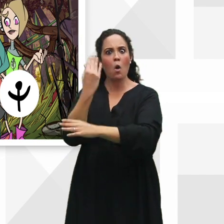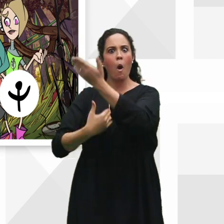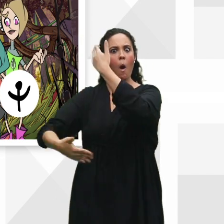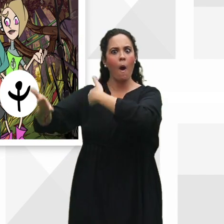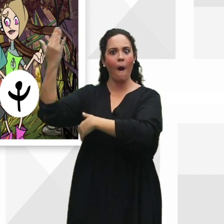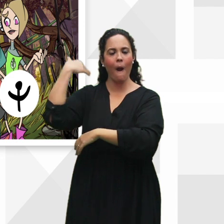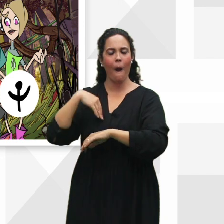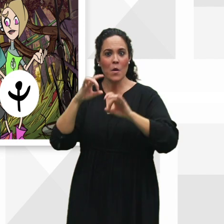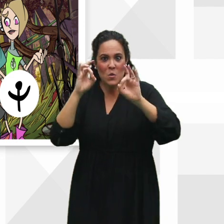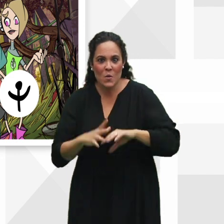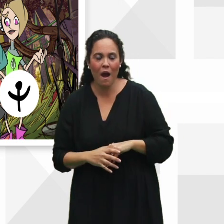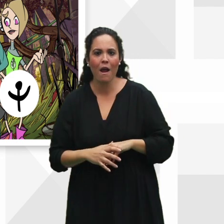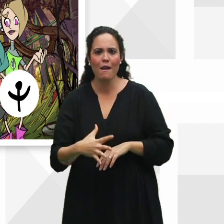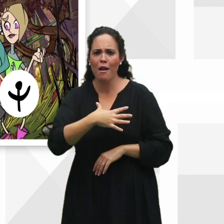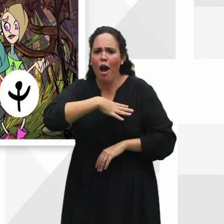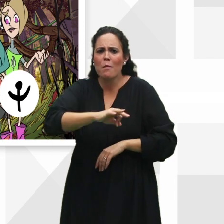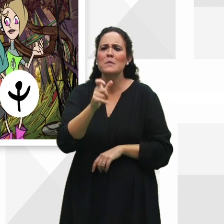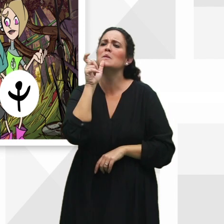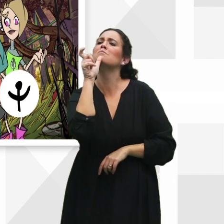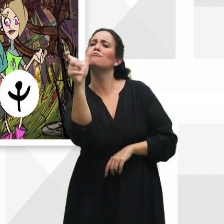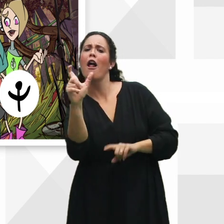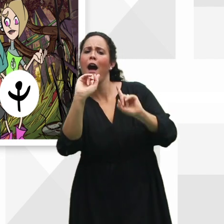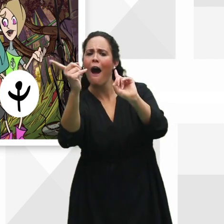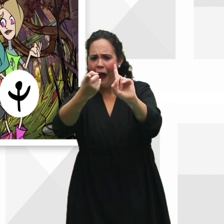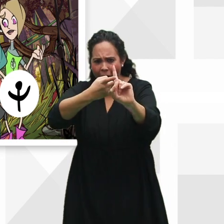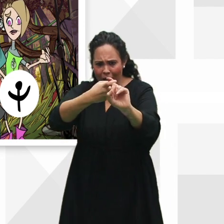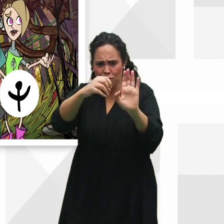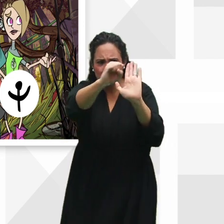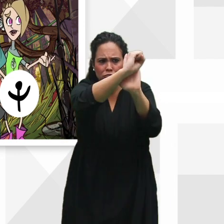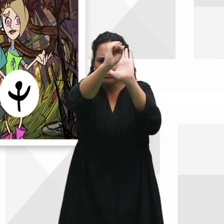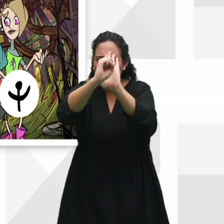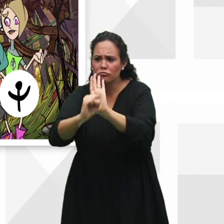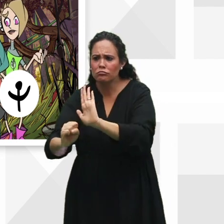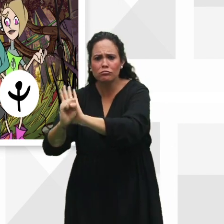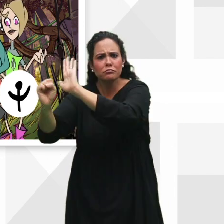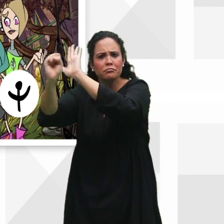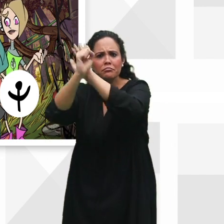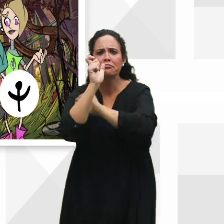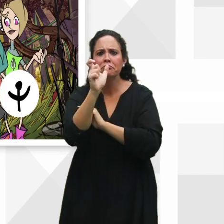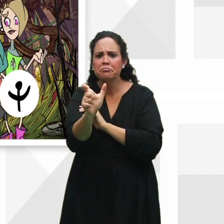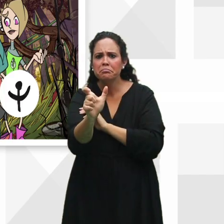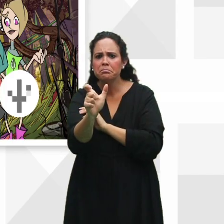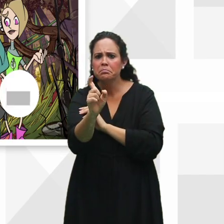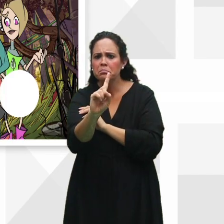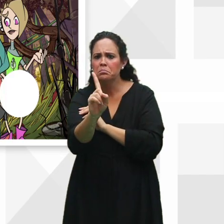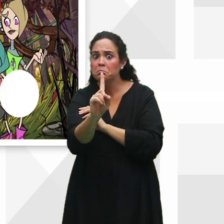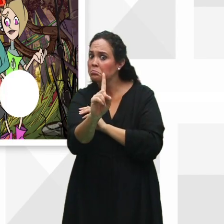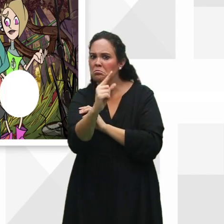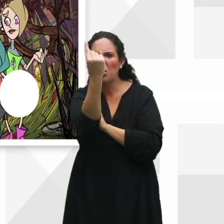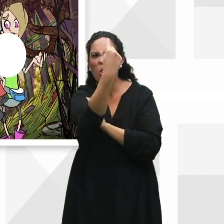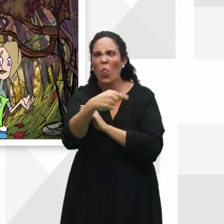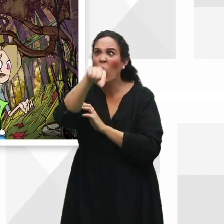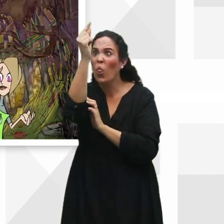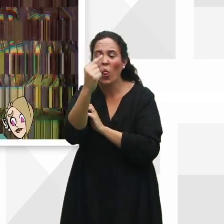¿Sois capaces de descifrar la palabra que esconden los símbolos galácticos? No, no son garabatos.